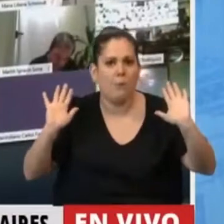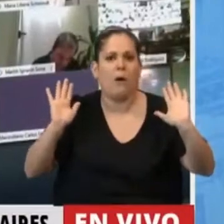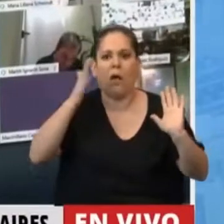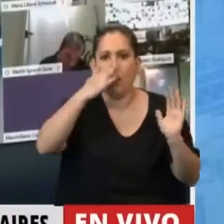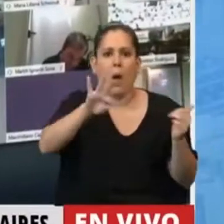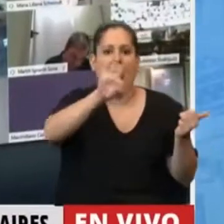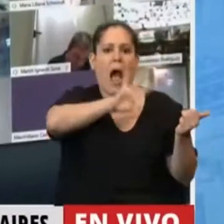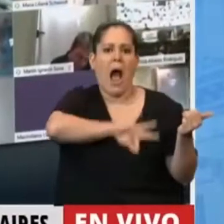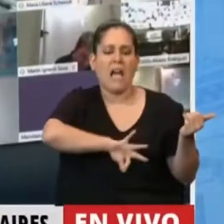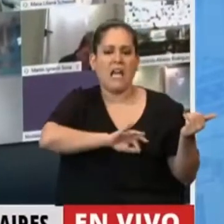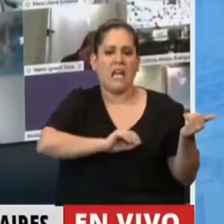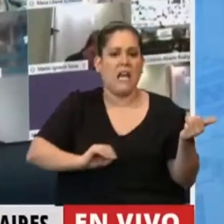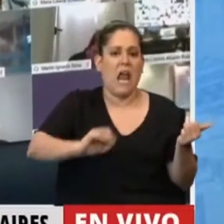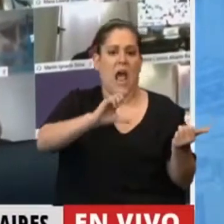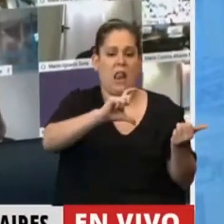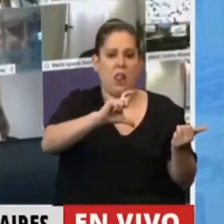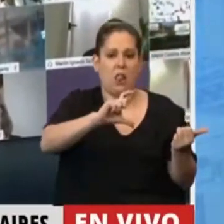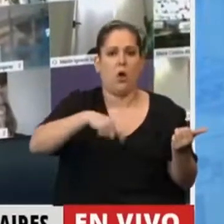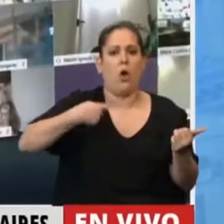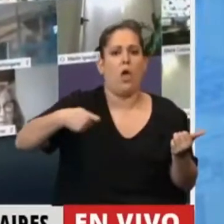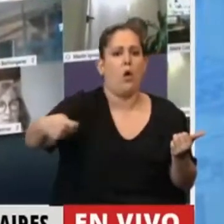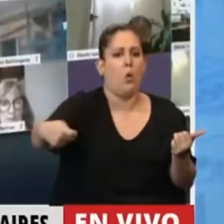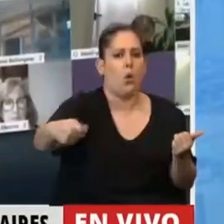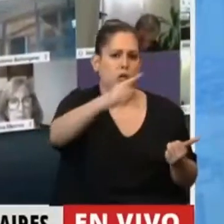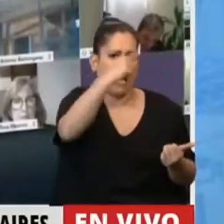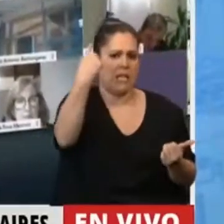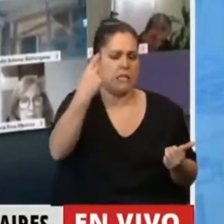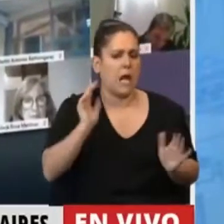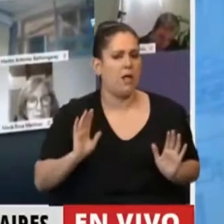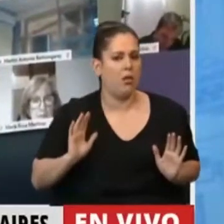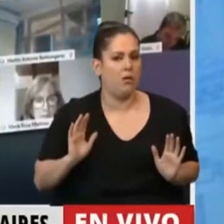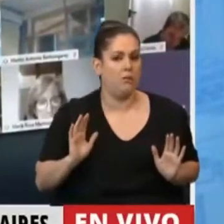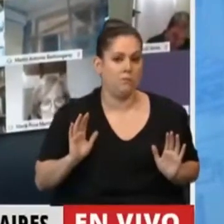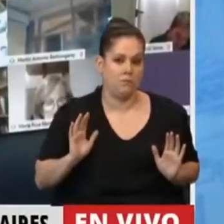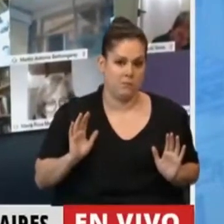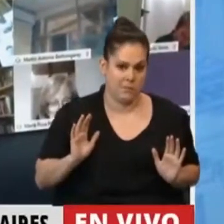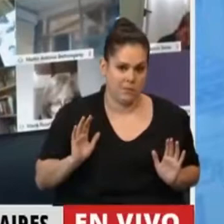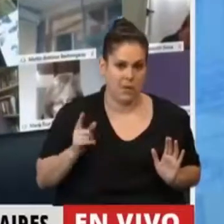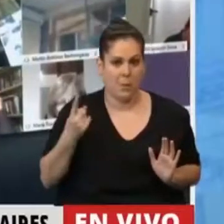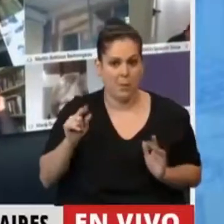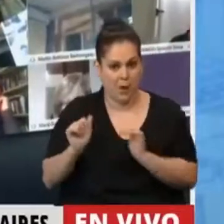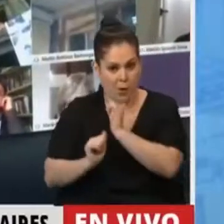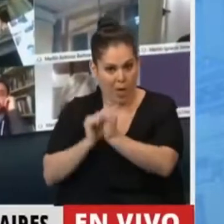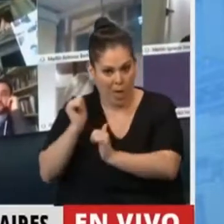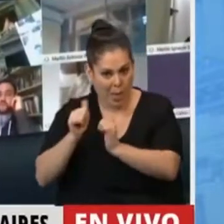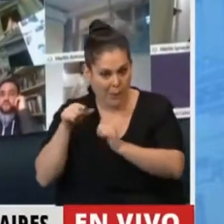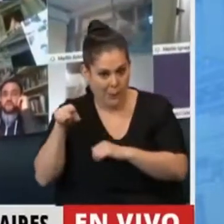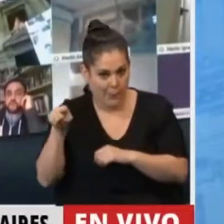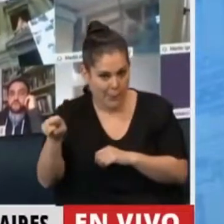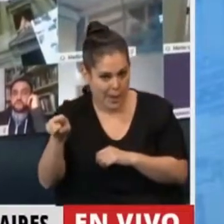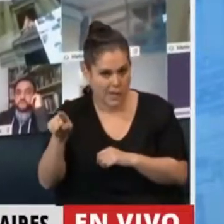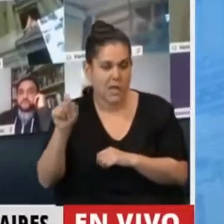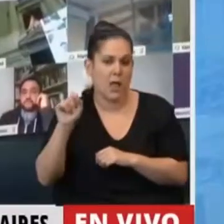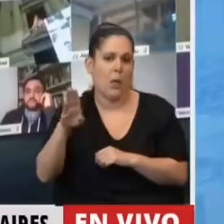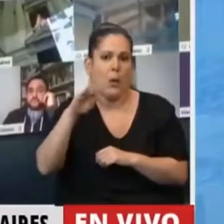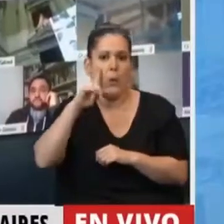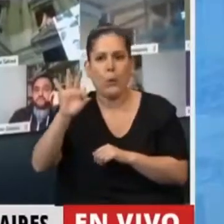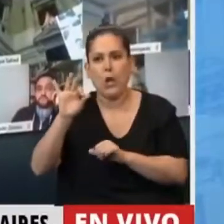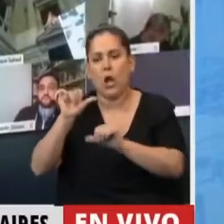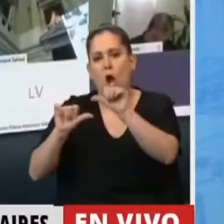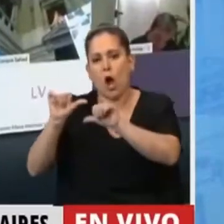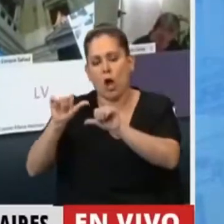aguinaldo en cuota para los estatales. Pero para las empresas de biotecnología, de